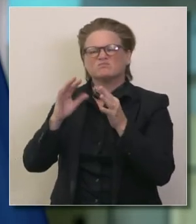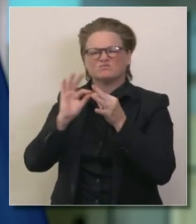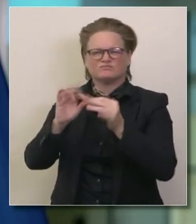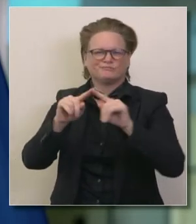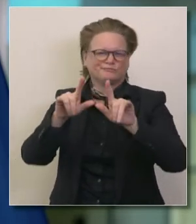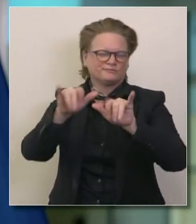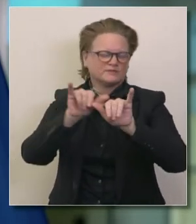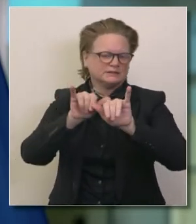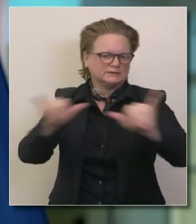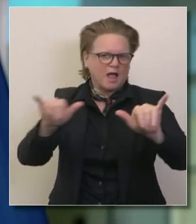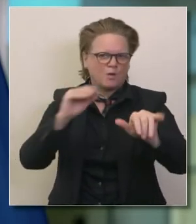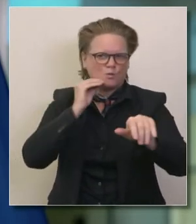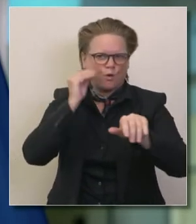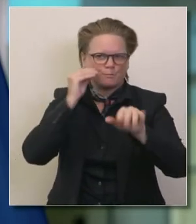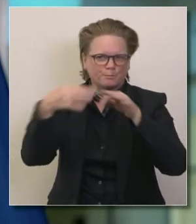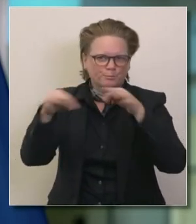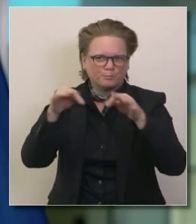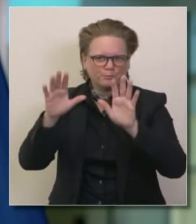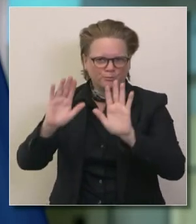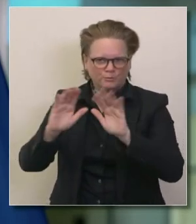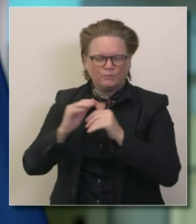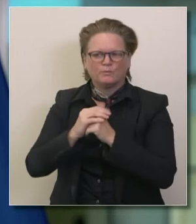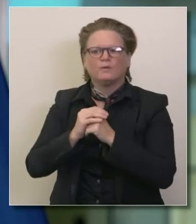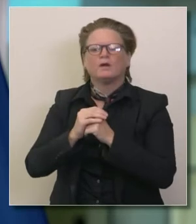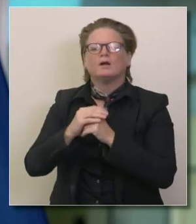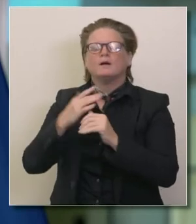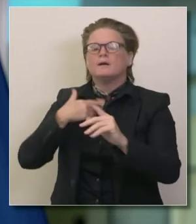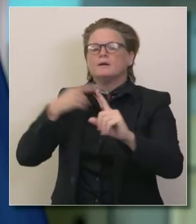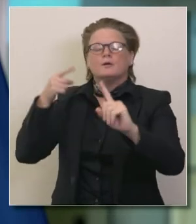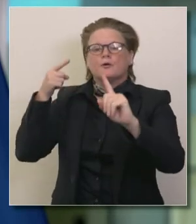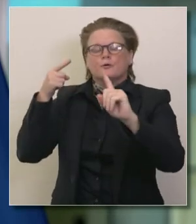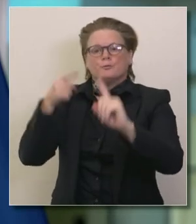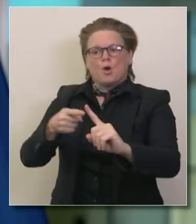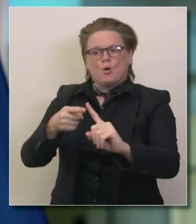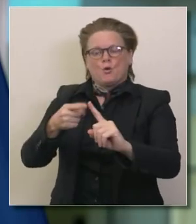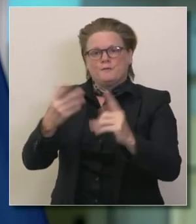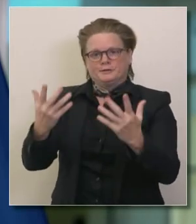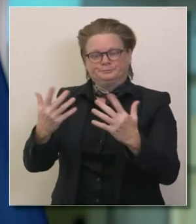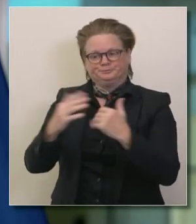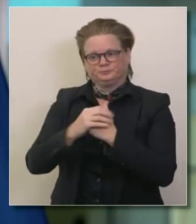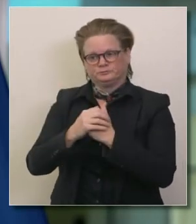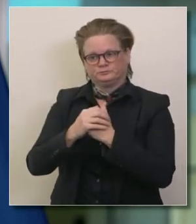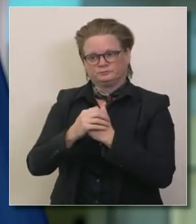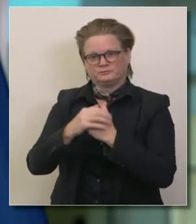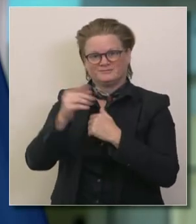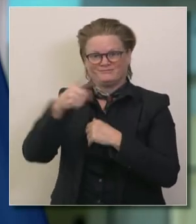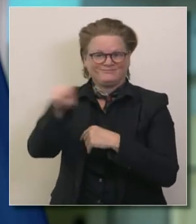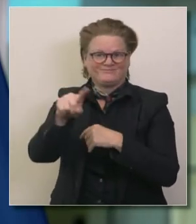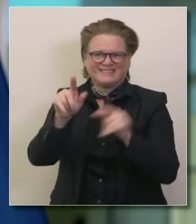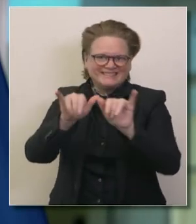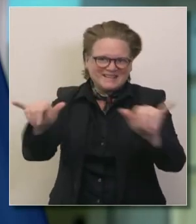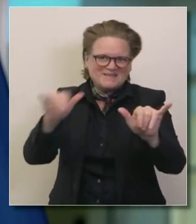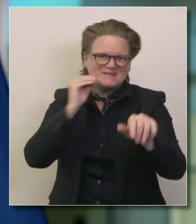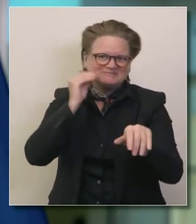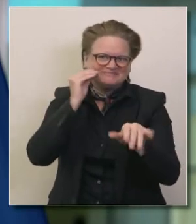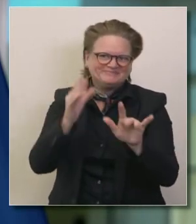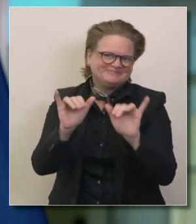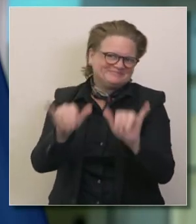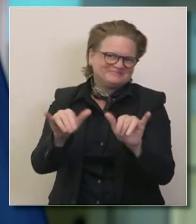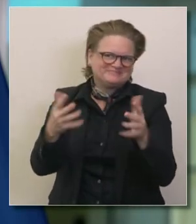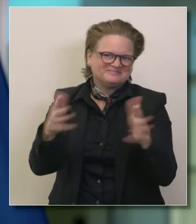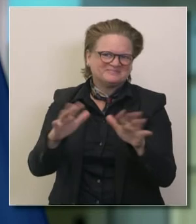regional de mantenerse en casa pero lo principal sobre la orden de mantenerse en casa ese enfoque de quedarse en casa